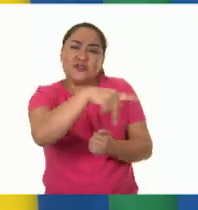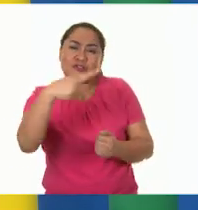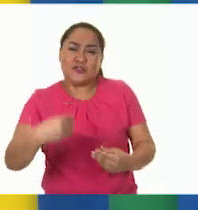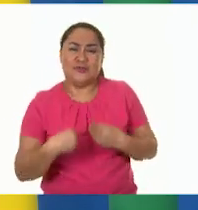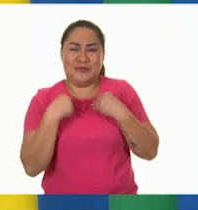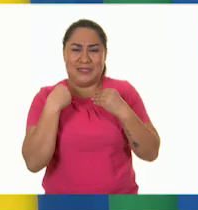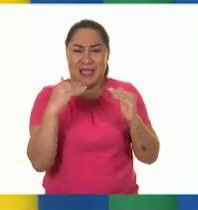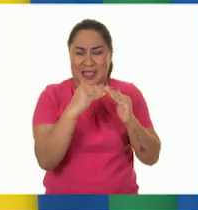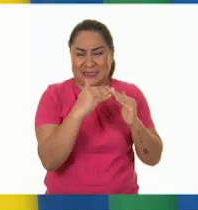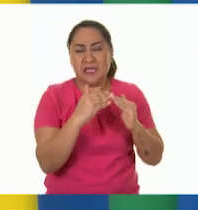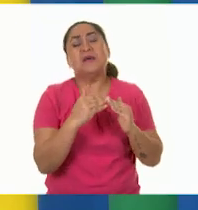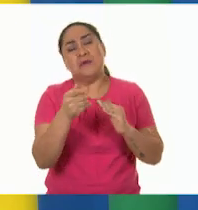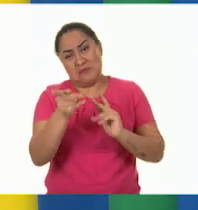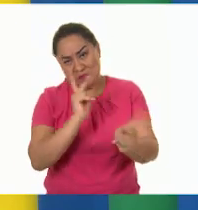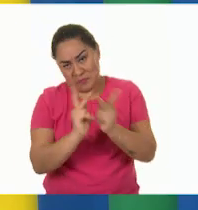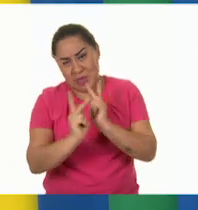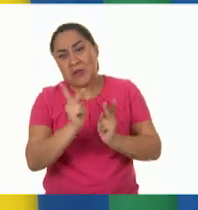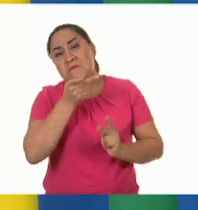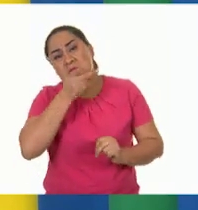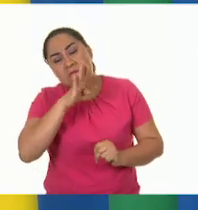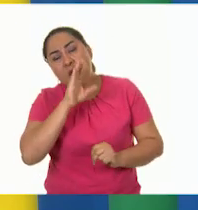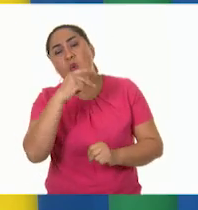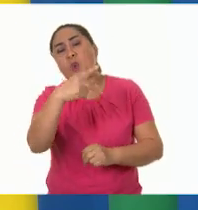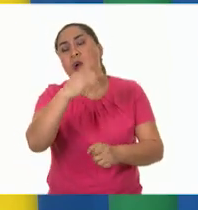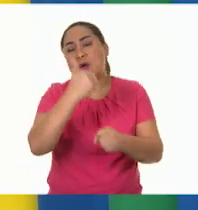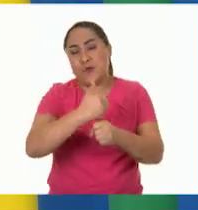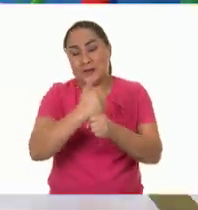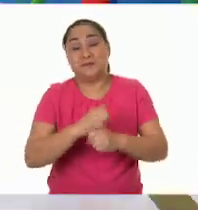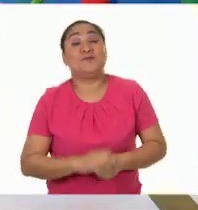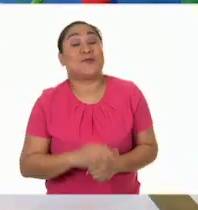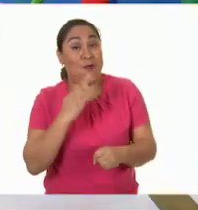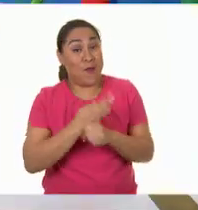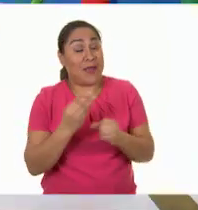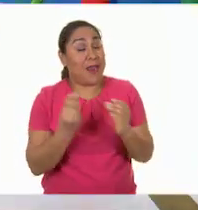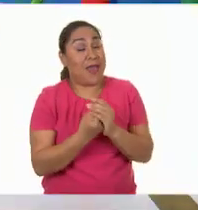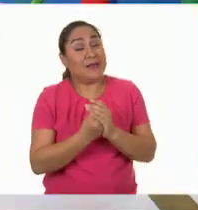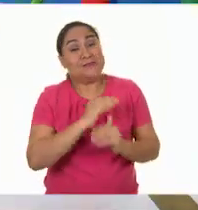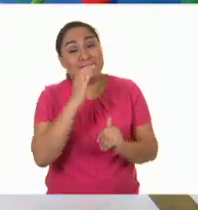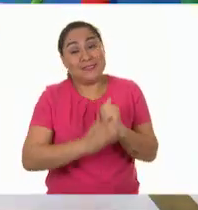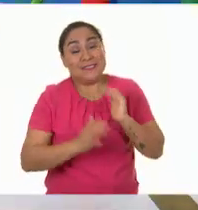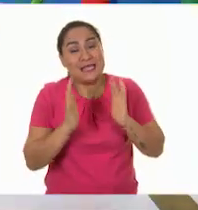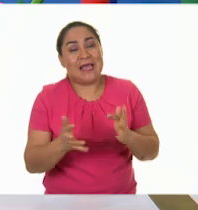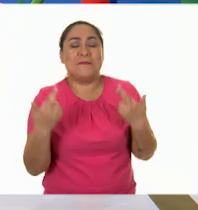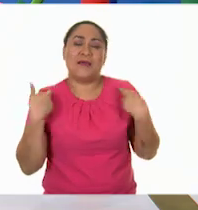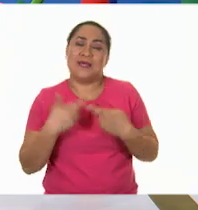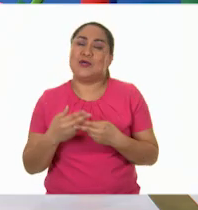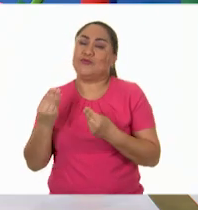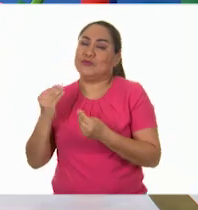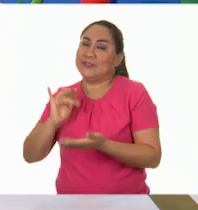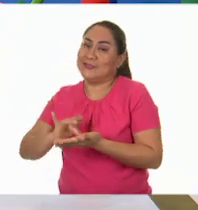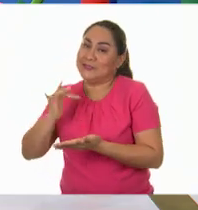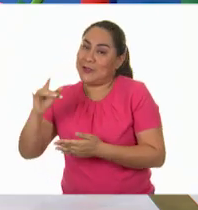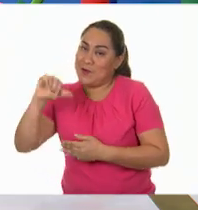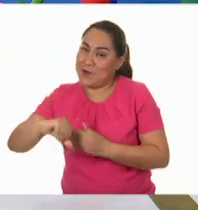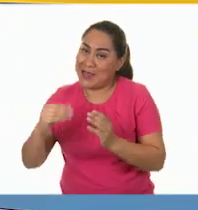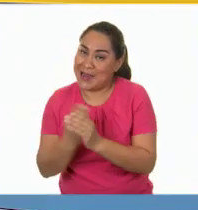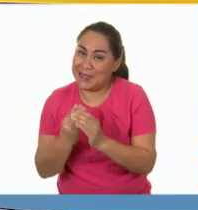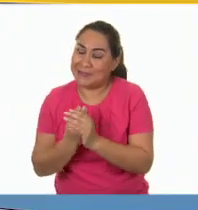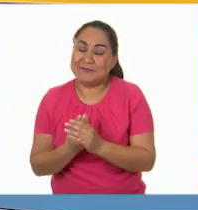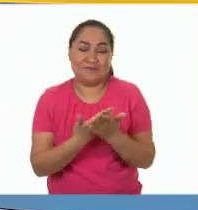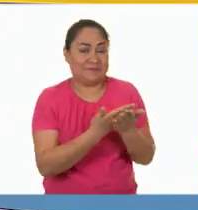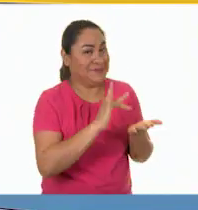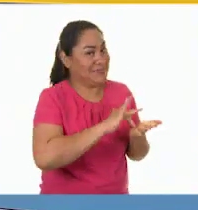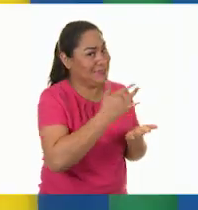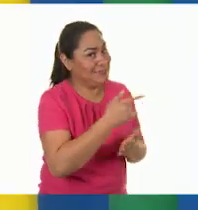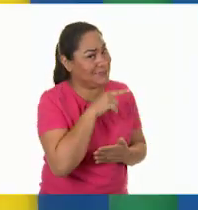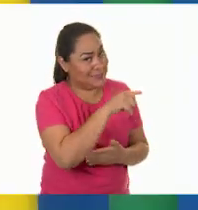papás y con sus abuelos. Por lo pronto, la clase ya llegó al final. Maestra Ceci Vargas, muchísimas gracias por el día de hoy. Gracias a ti,